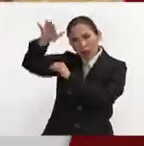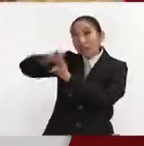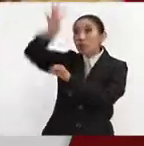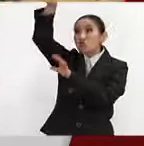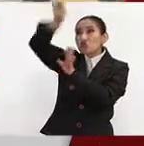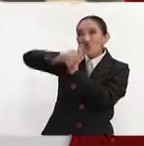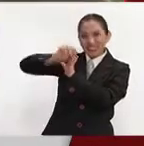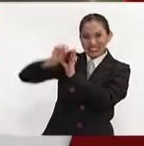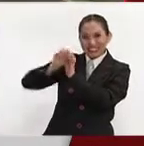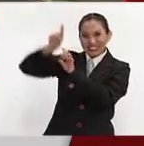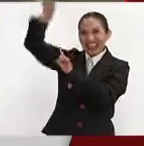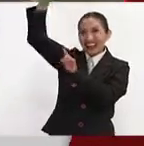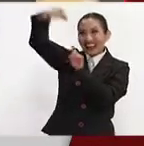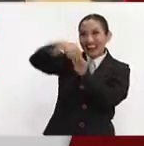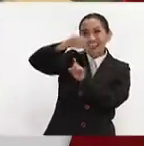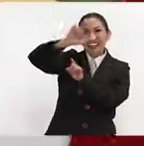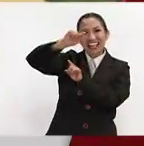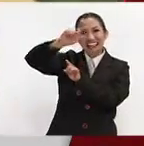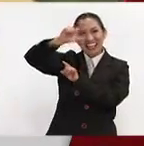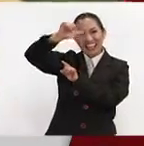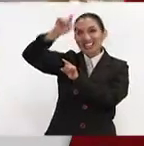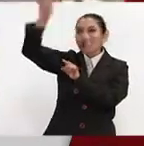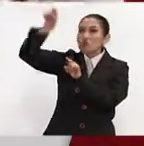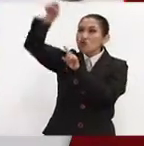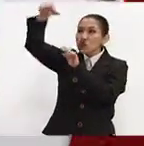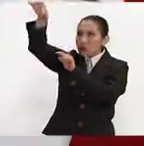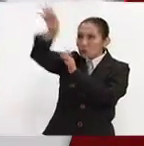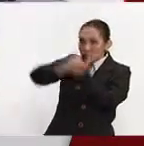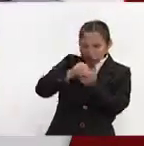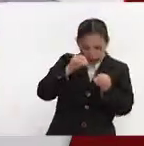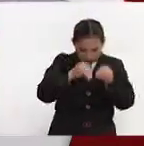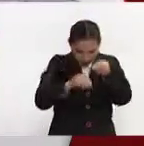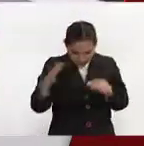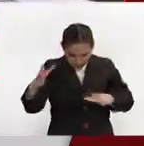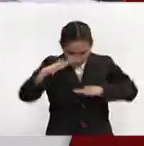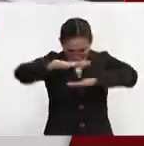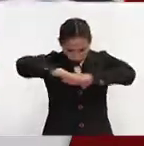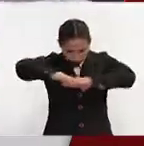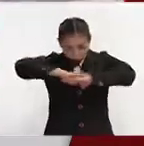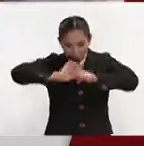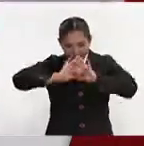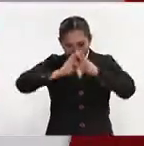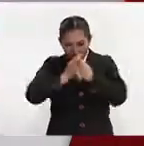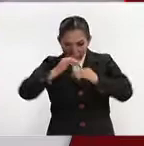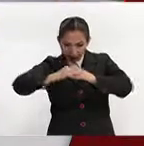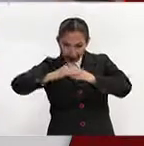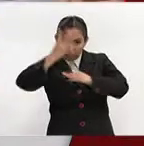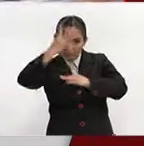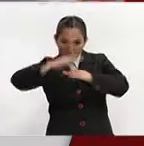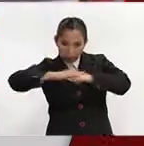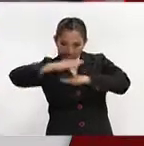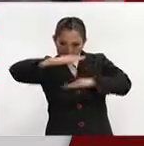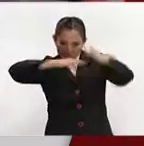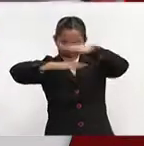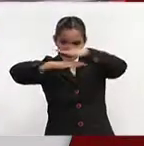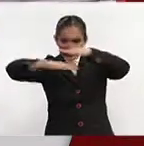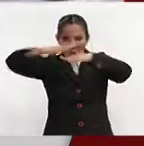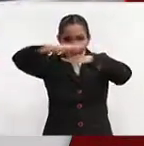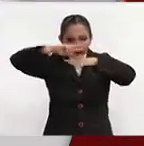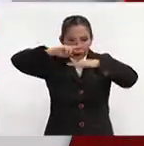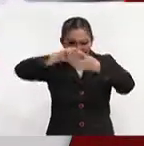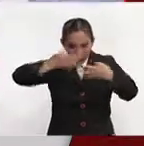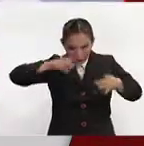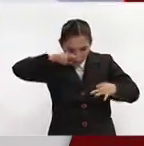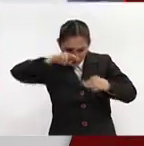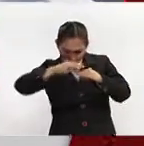satélite, imágenes que al sobreponerlas nos generan modelos tridimensionales del terreno, con lo cuales